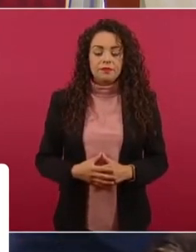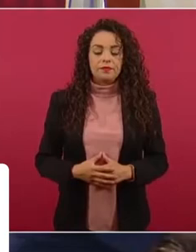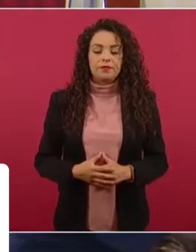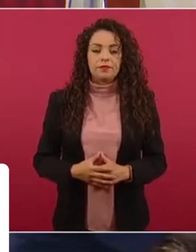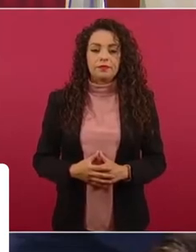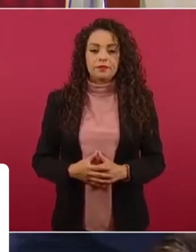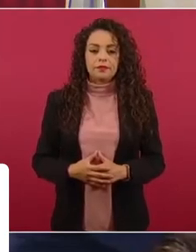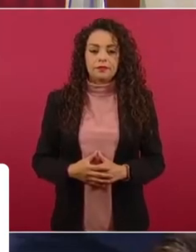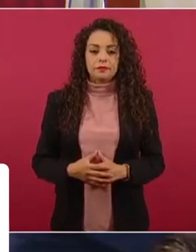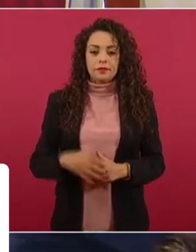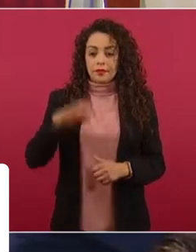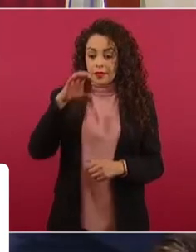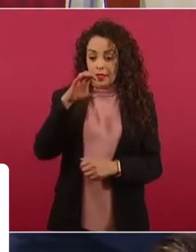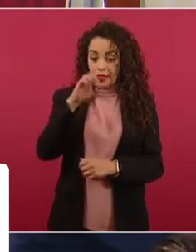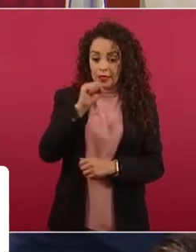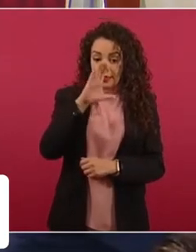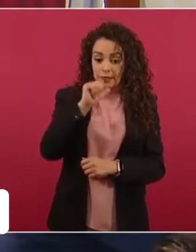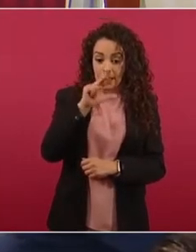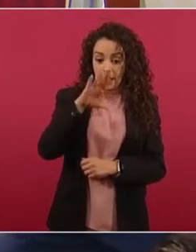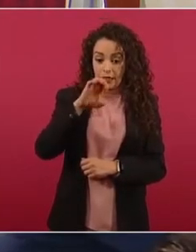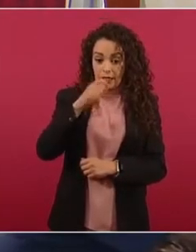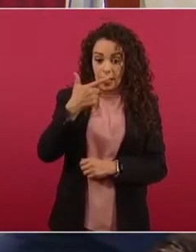descárcega a Bacalar, ahí está,